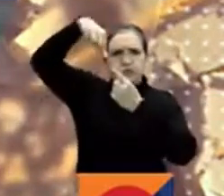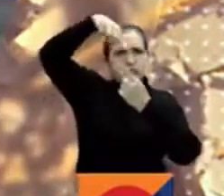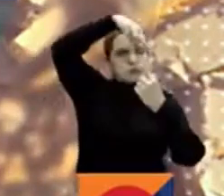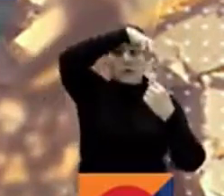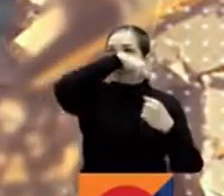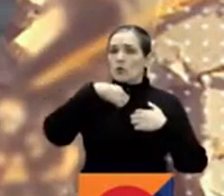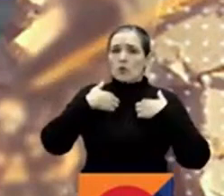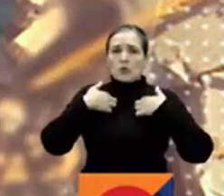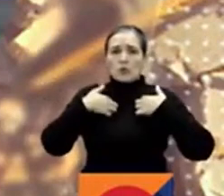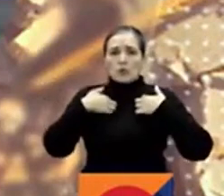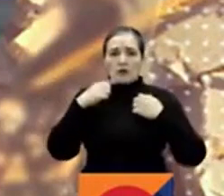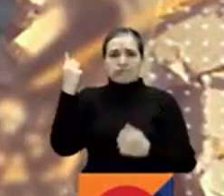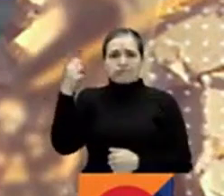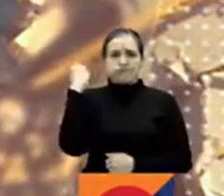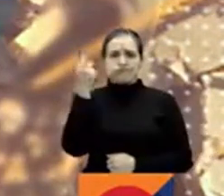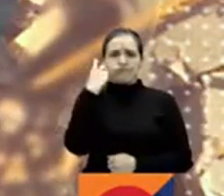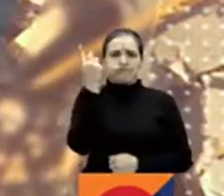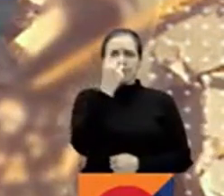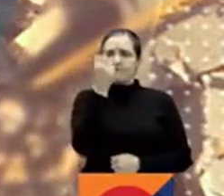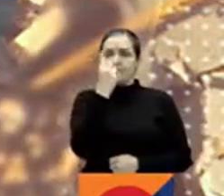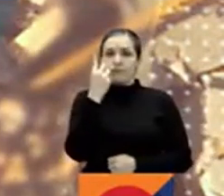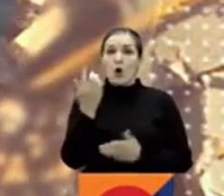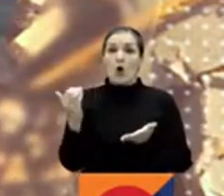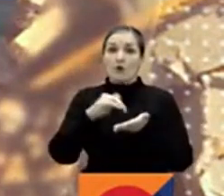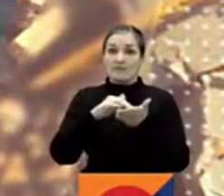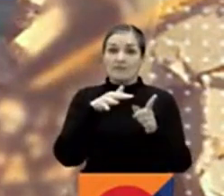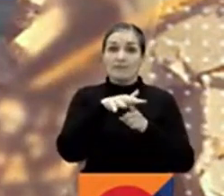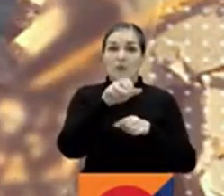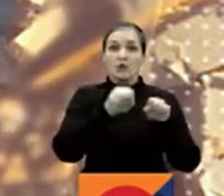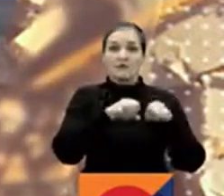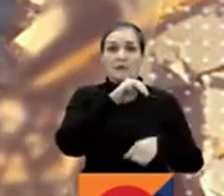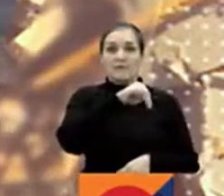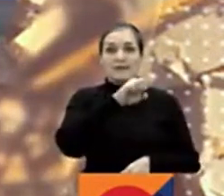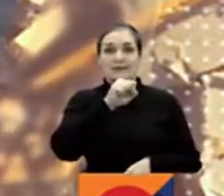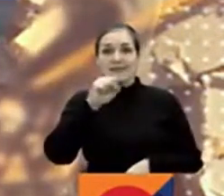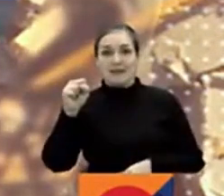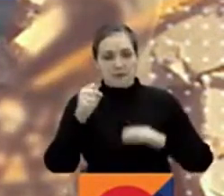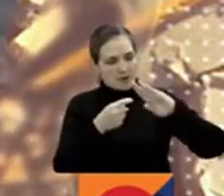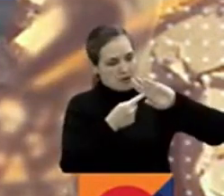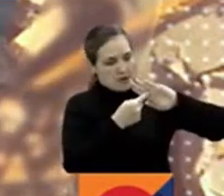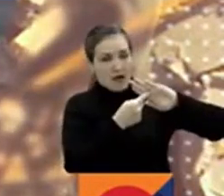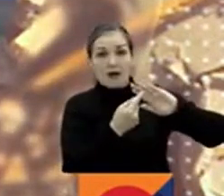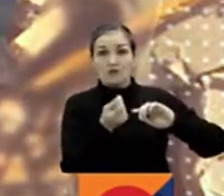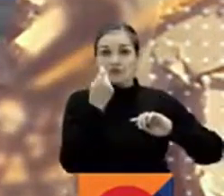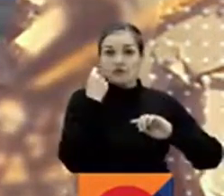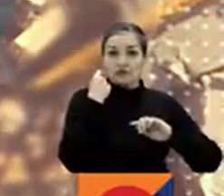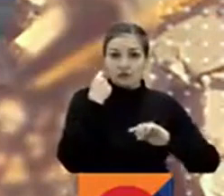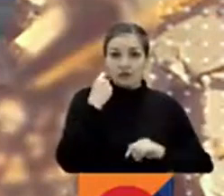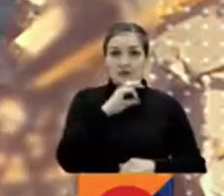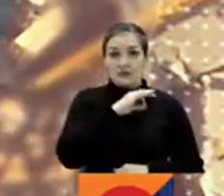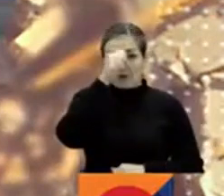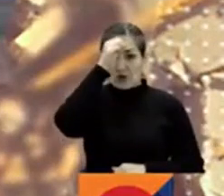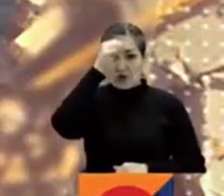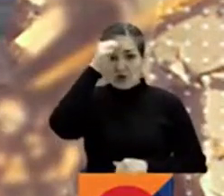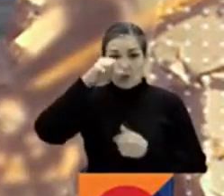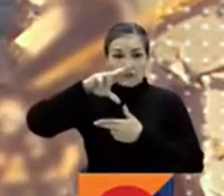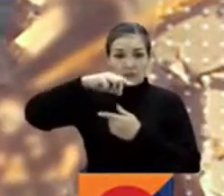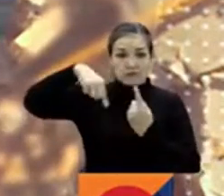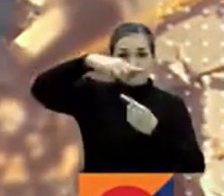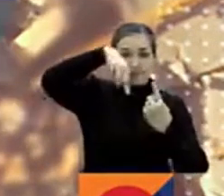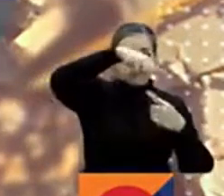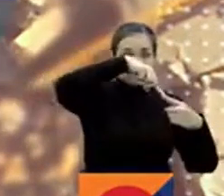y que podrían afectar de nuevo a Mississippi, que intenta recuperarse del golpe que varios tornados durante el fin de semana dejó,